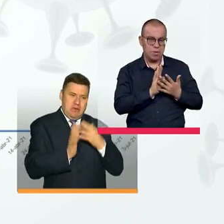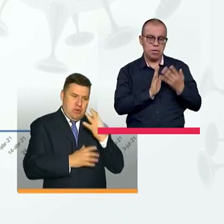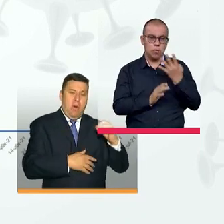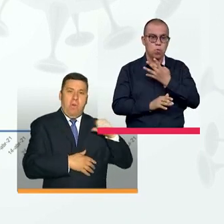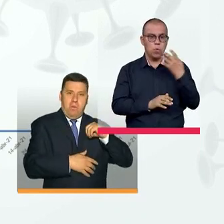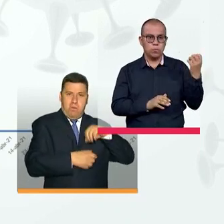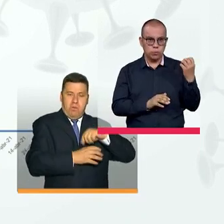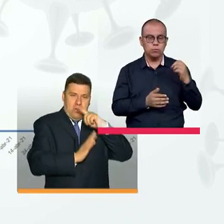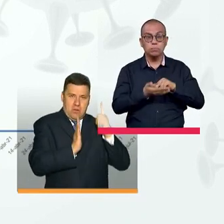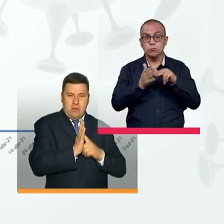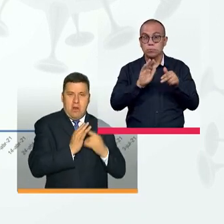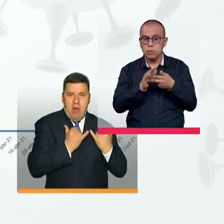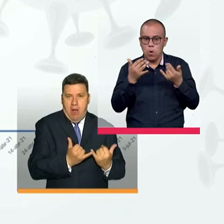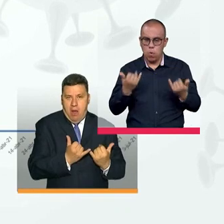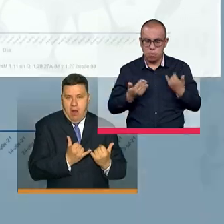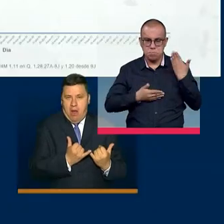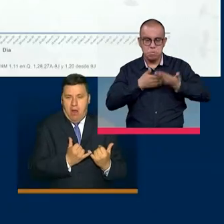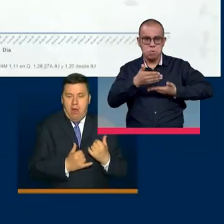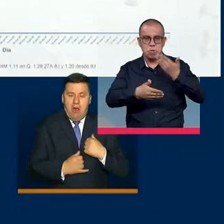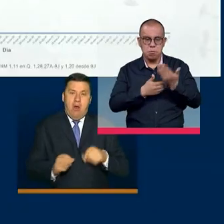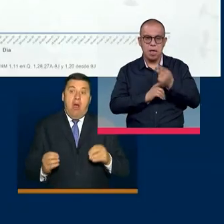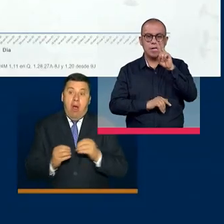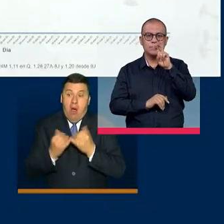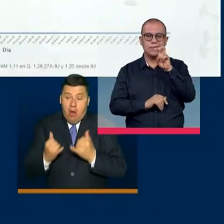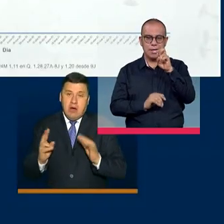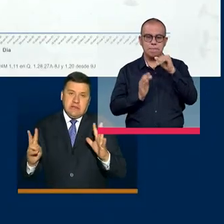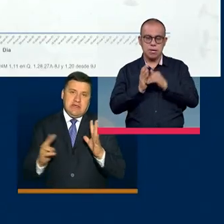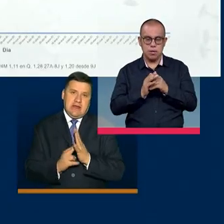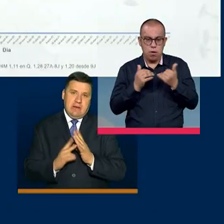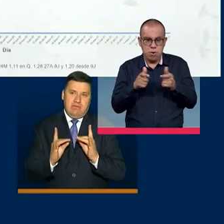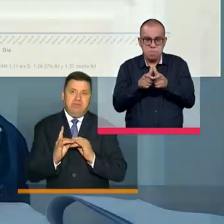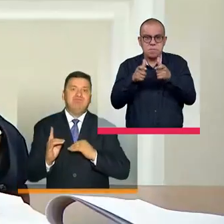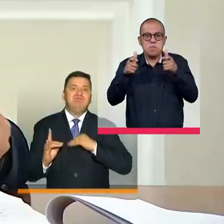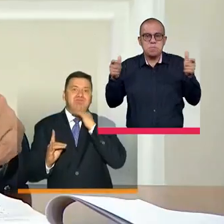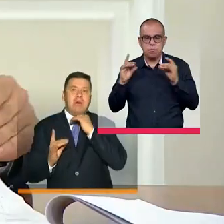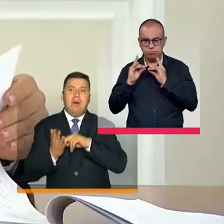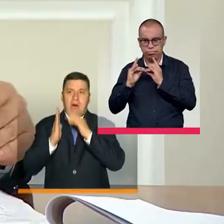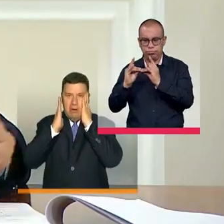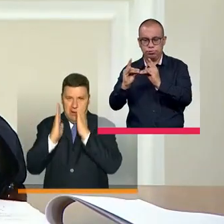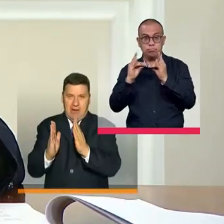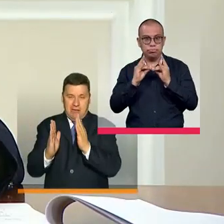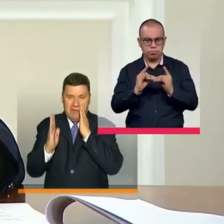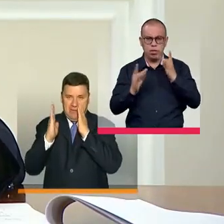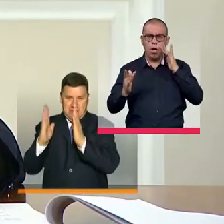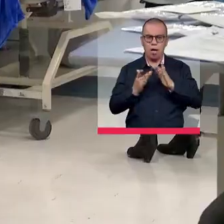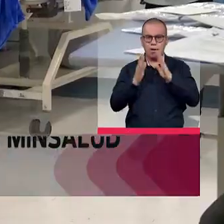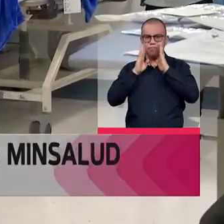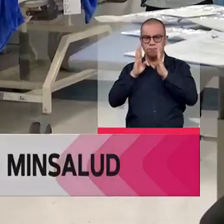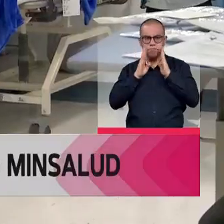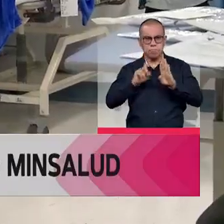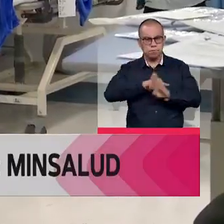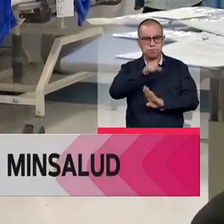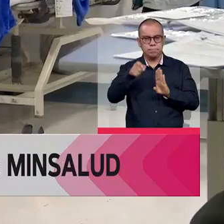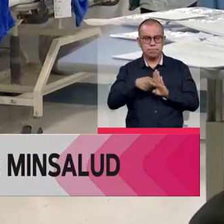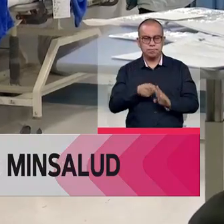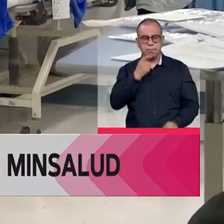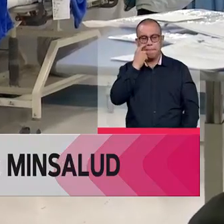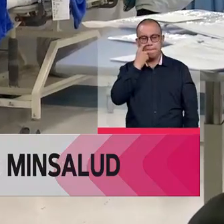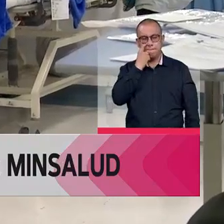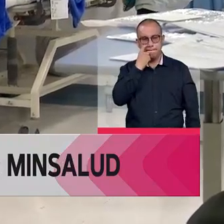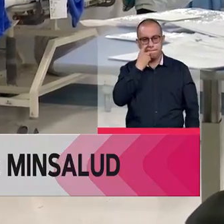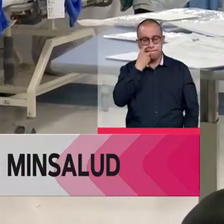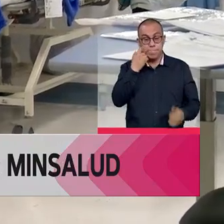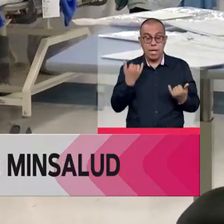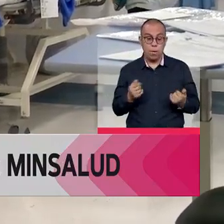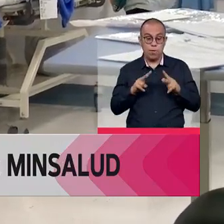teníamos, con lo cual en este momento tenemos 7.000 con las cuales se ha podido atender adecuadamente la población. El ministro informó